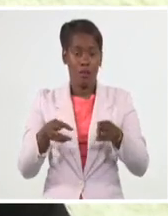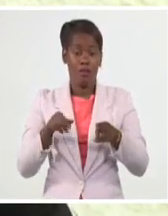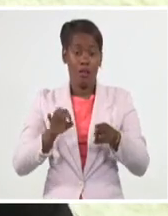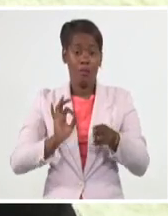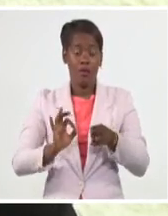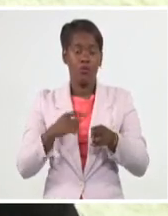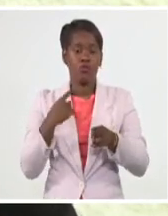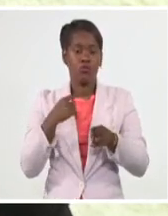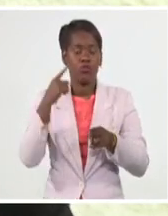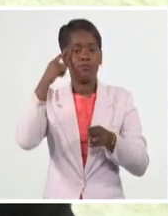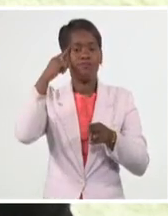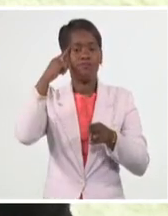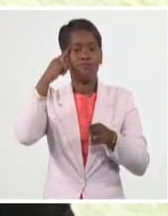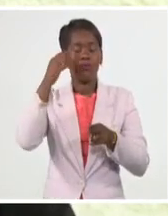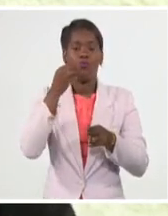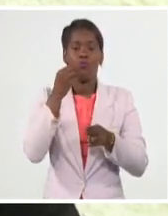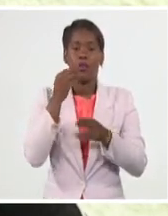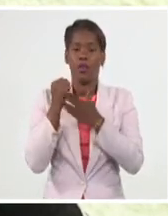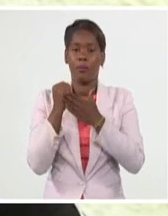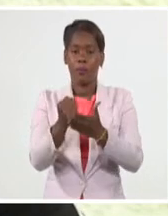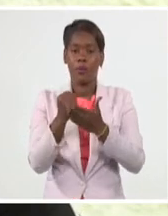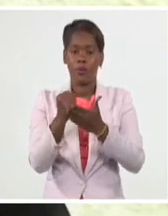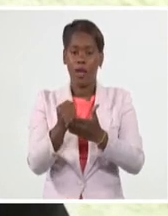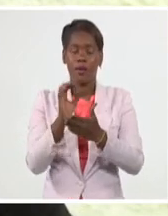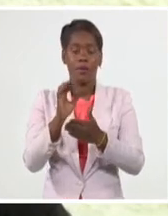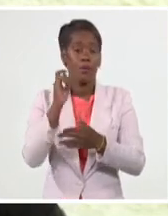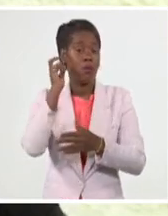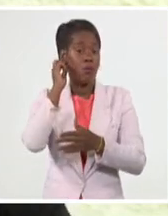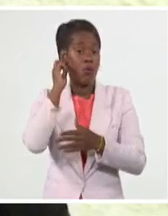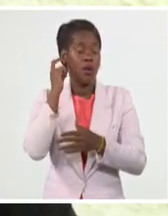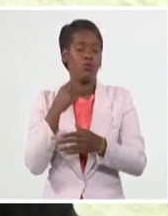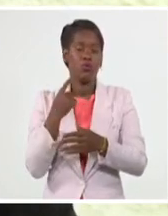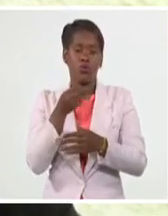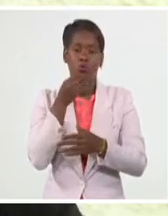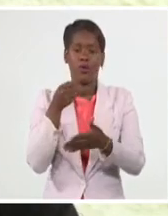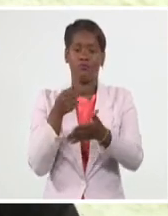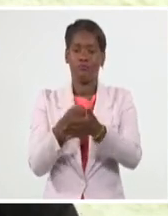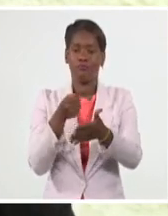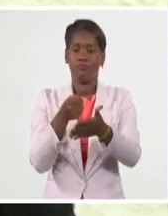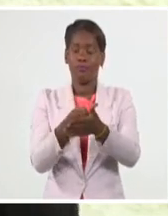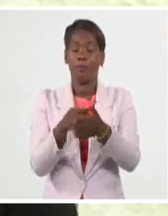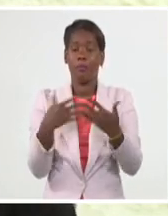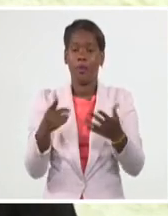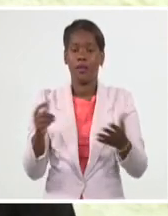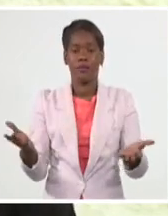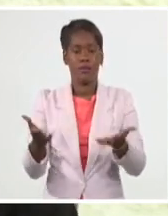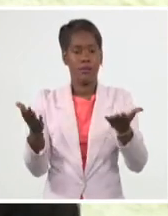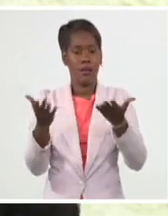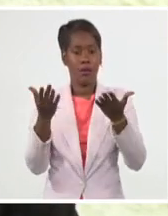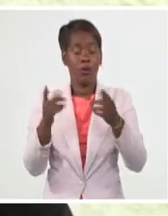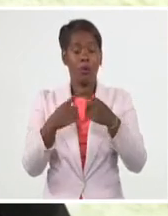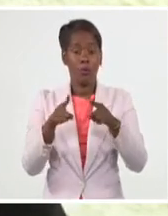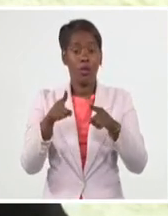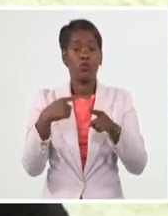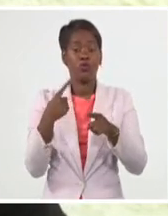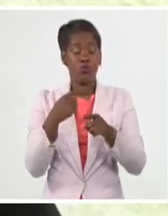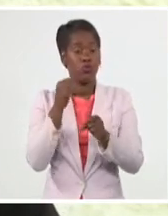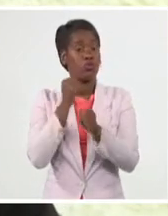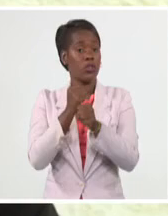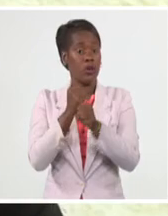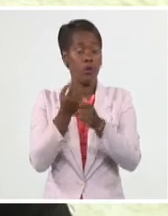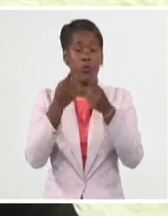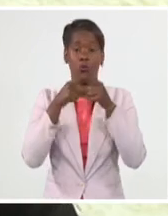pedido incorporar un poco más el enfoque de género en ese proyecto y hemos escuchado también cómo marcha la tarea de ordenamiento en este grupo